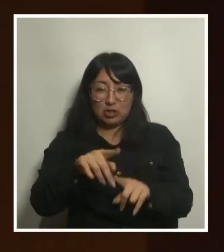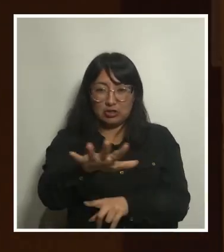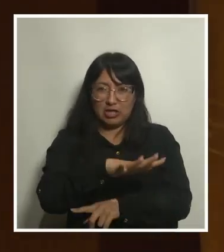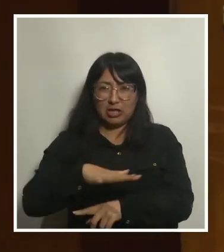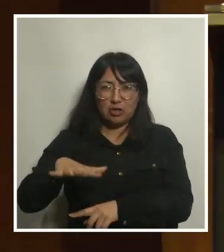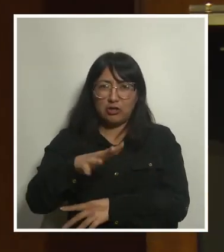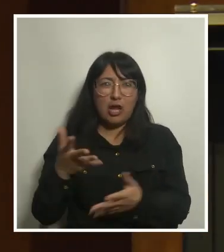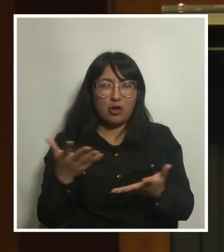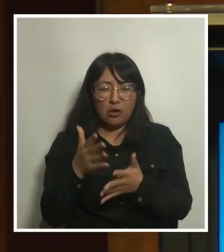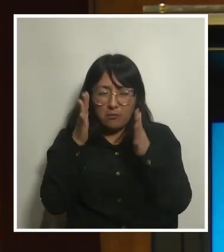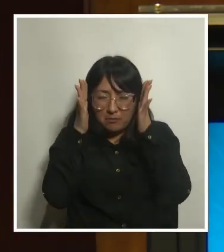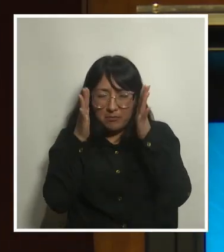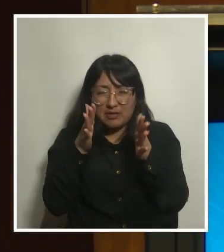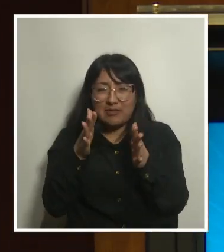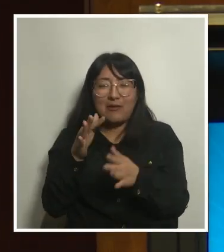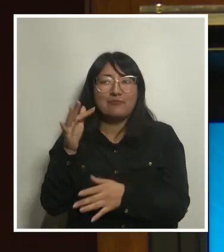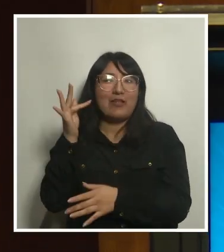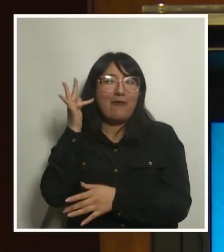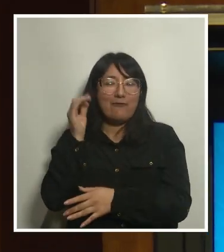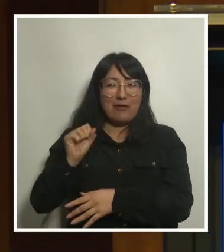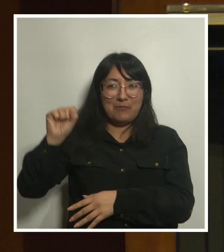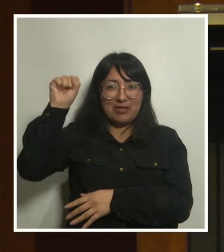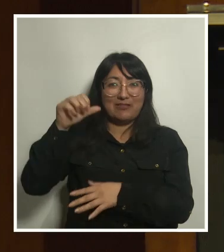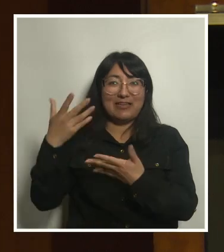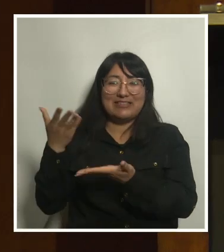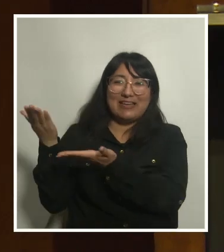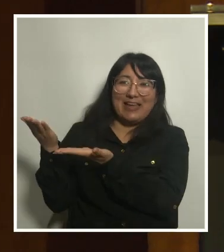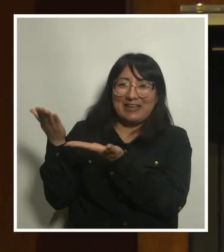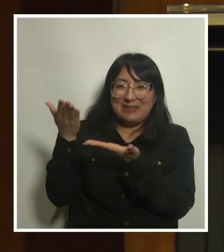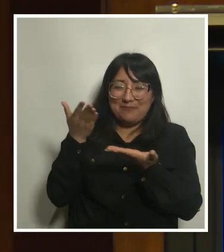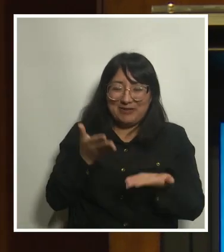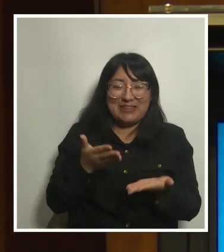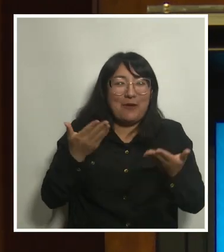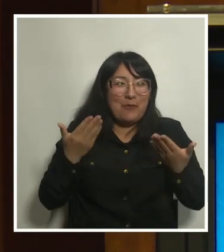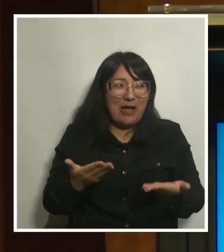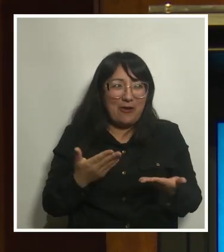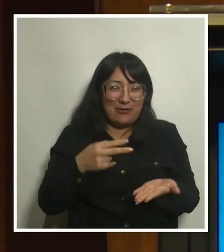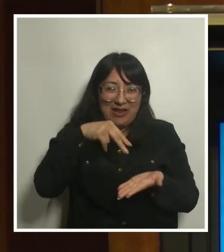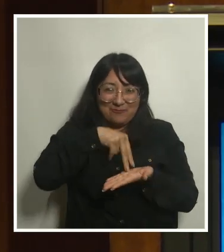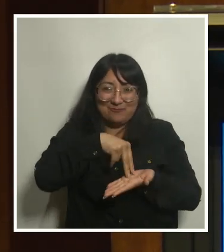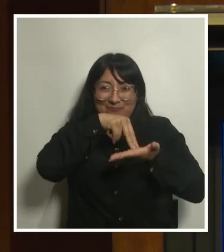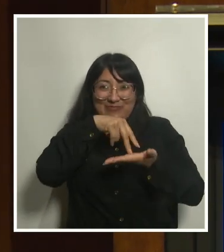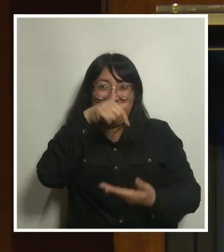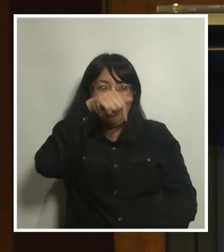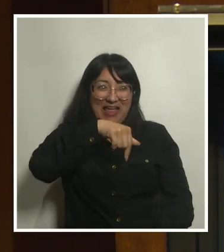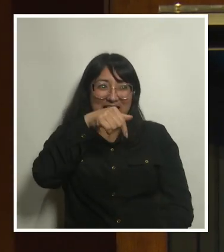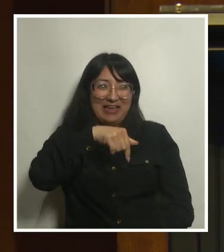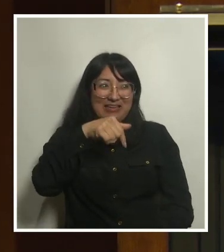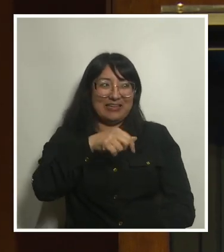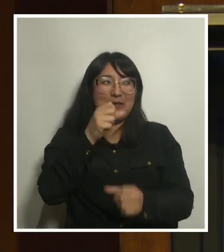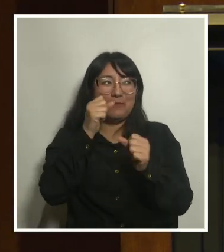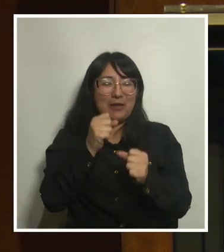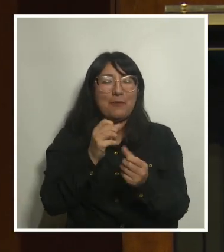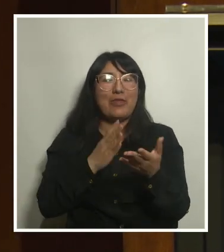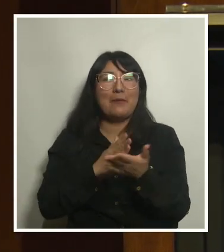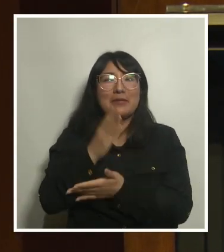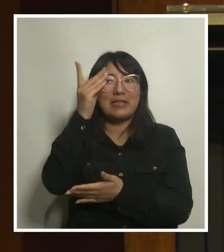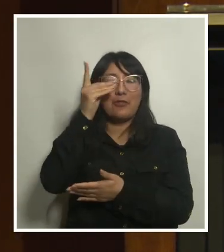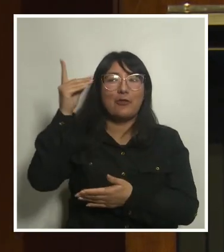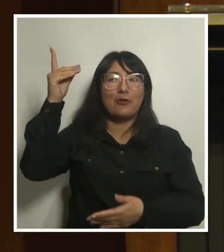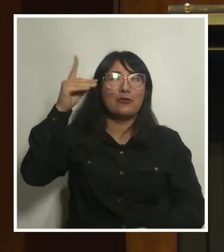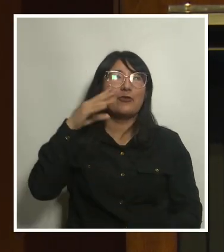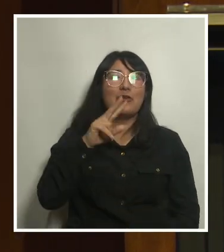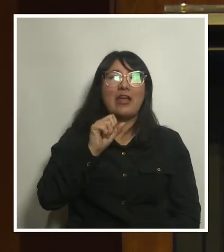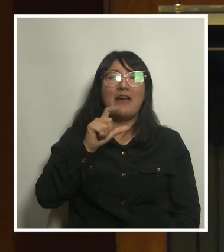una perspectiva feminista. Así que invitamos de inmediato a subir a este escenario para su exposición a la doctora Blanca